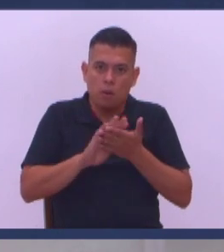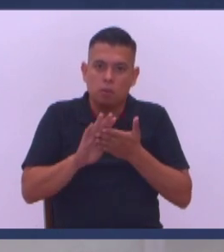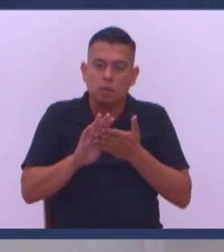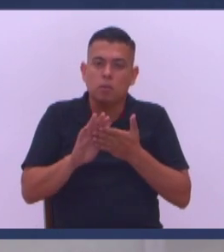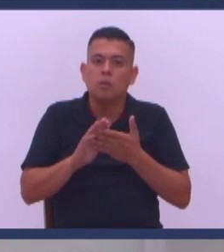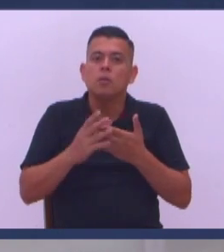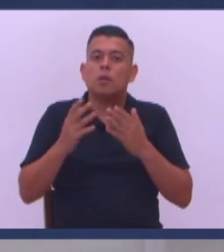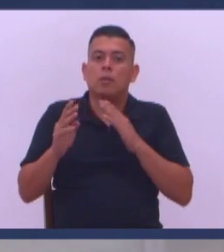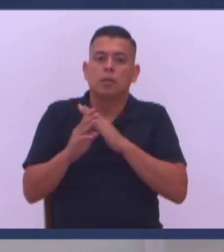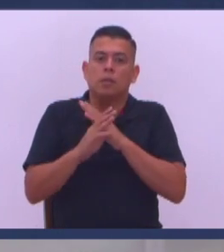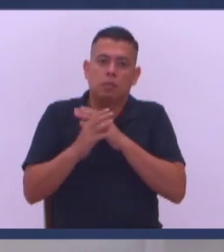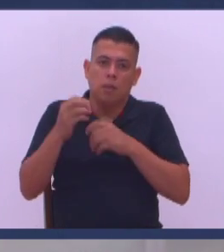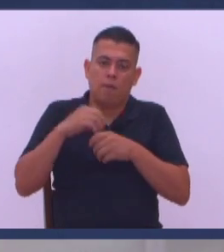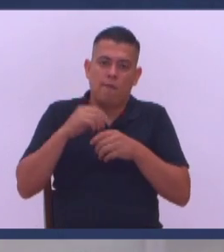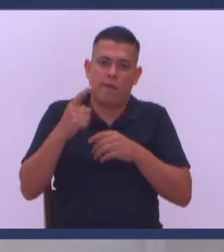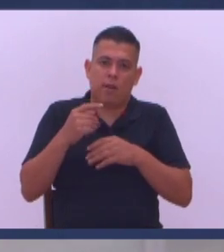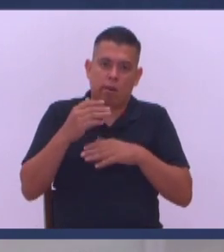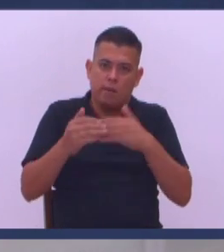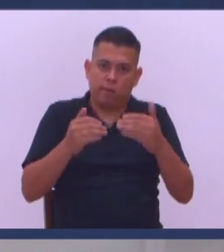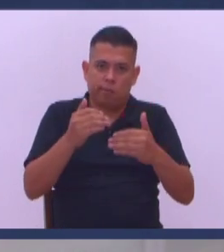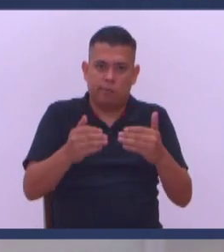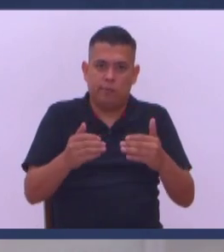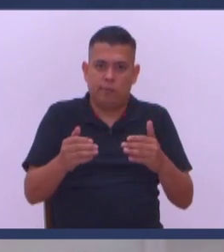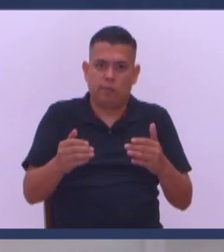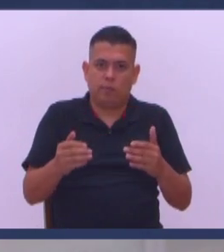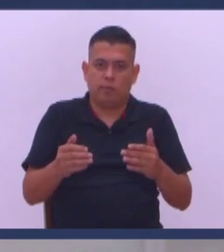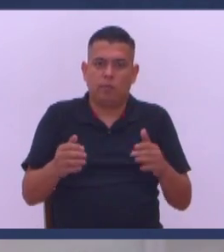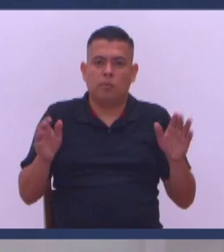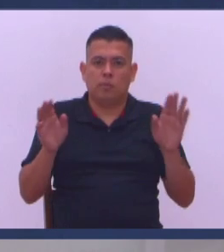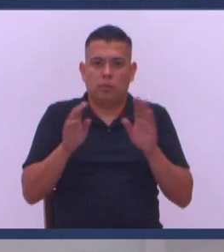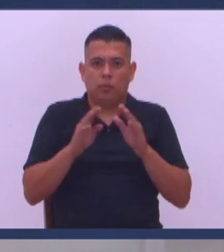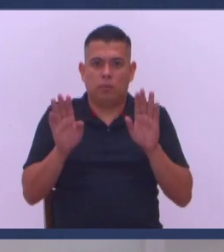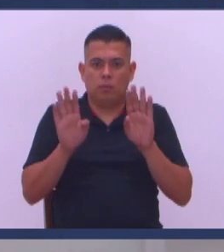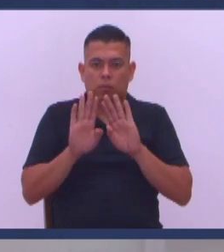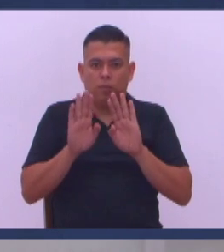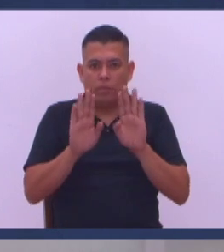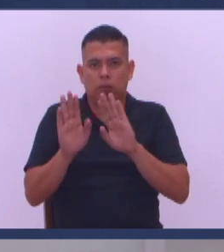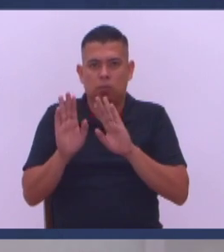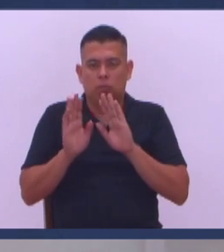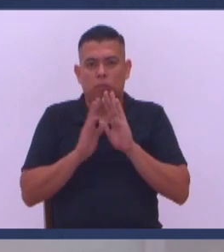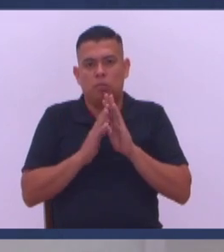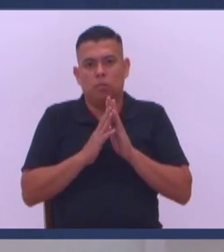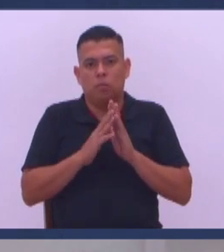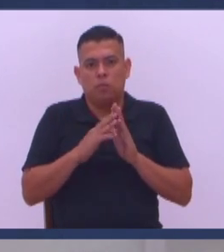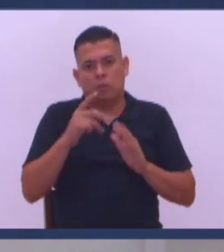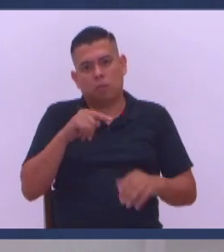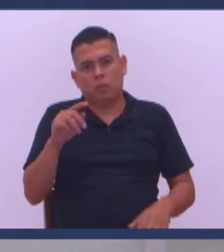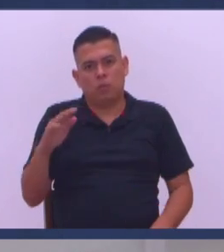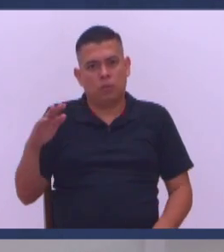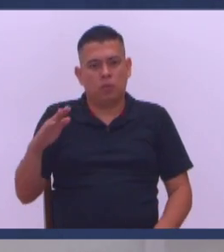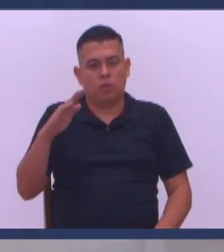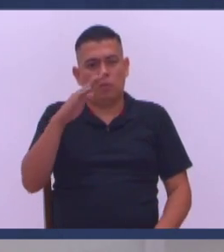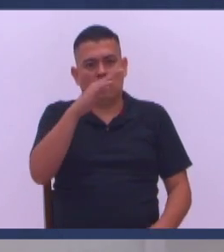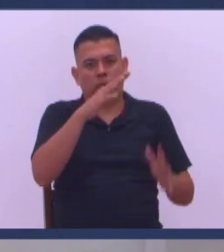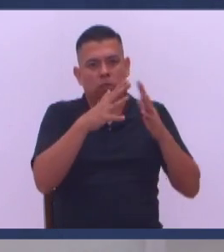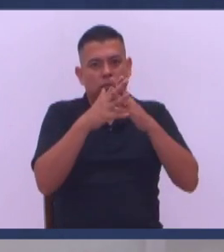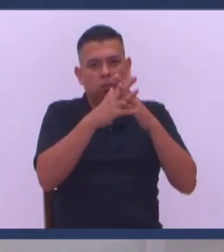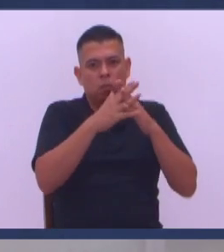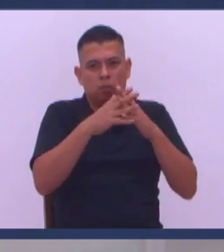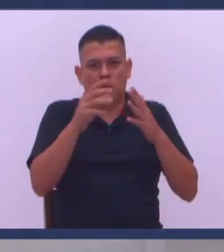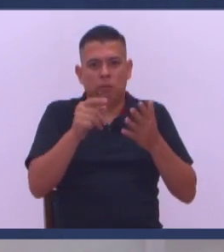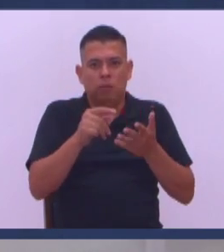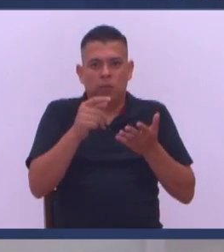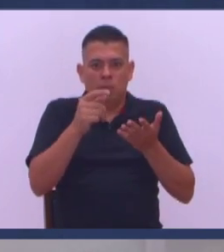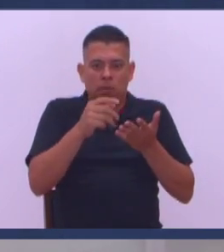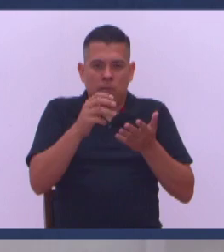En contra de esas cosas ¿Y cómo me puedo sellar? Les contaba el otro día Que llegamos a una de esas farmacias En Estados Unidos Y ellos